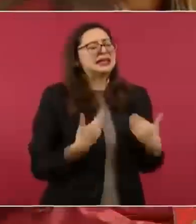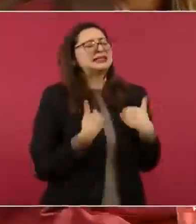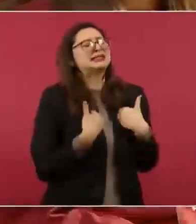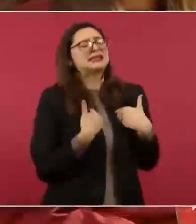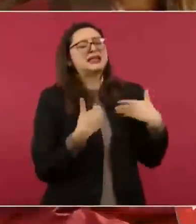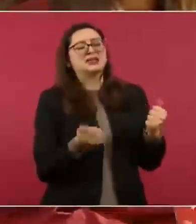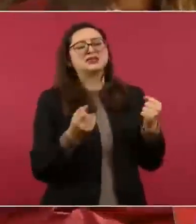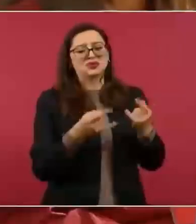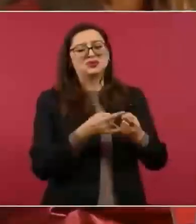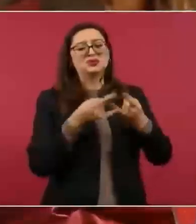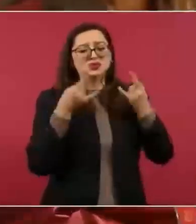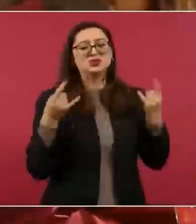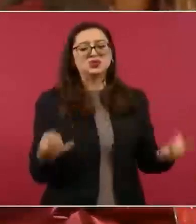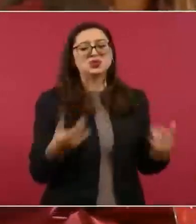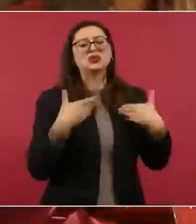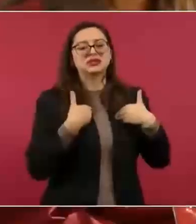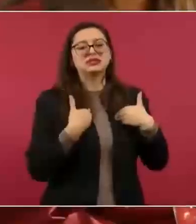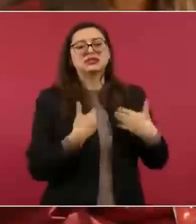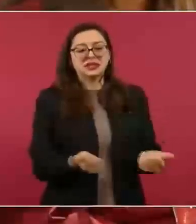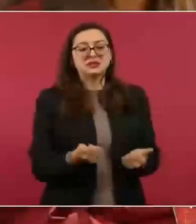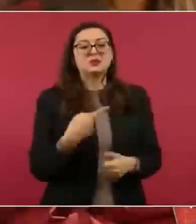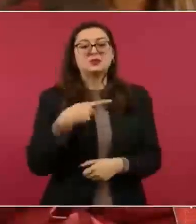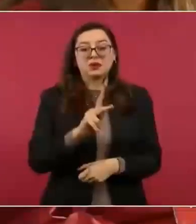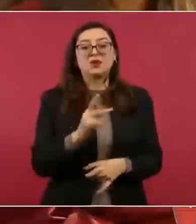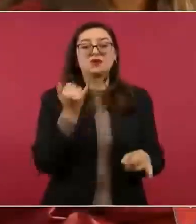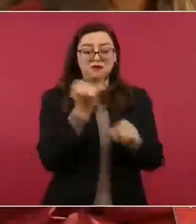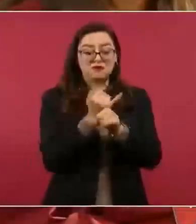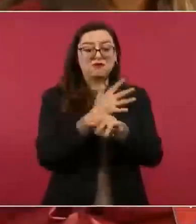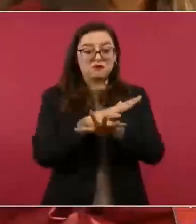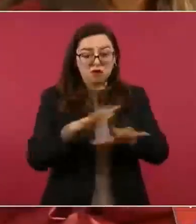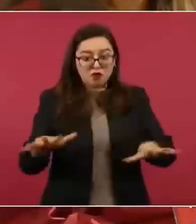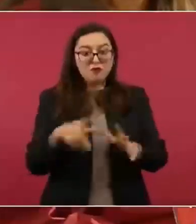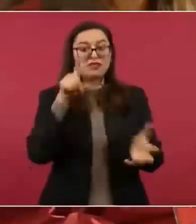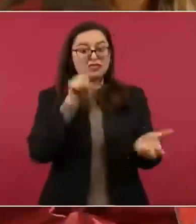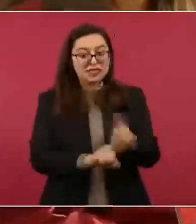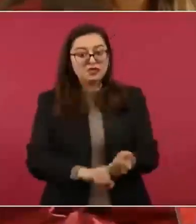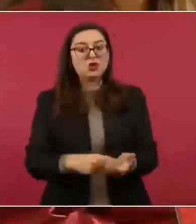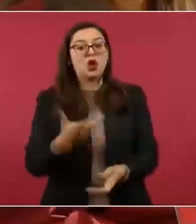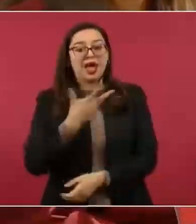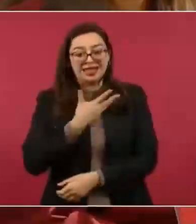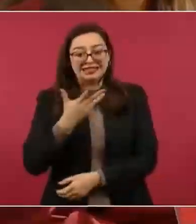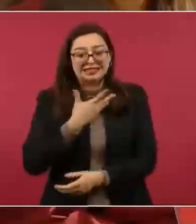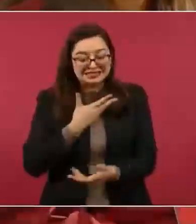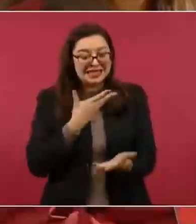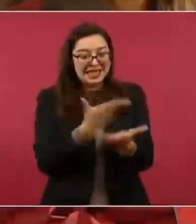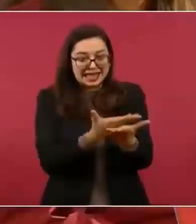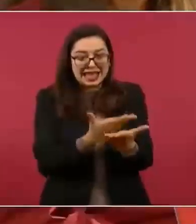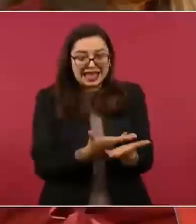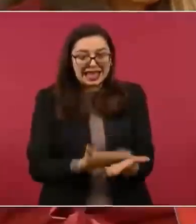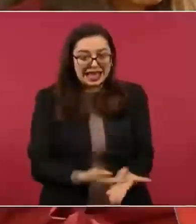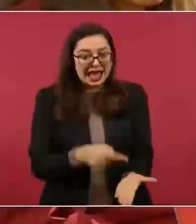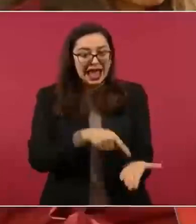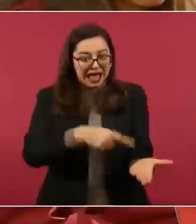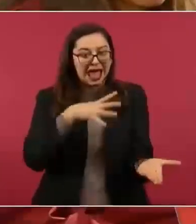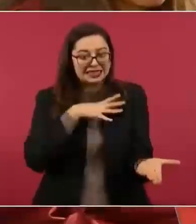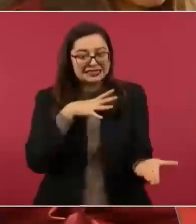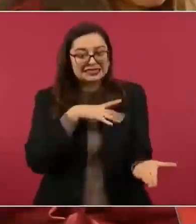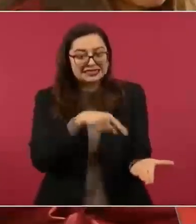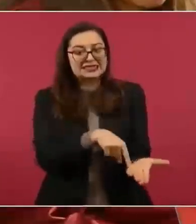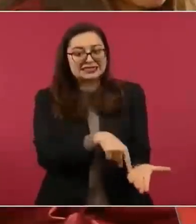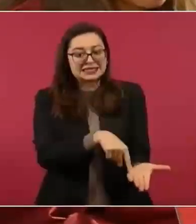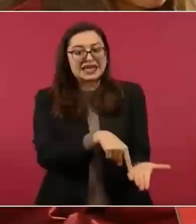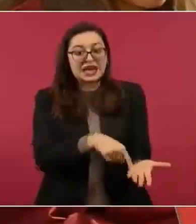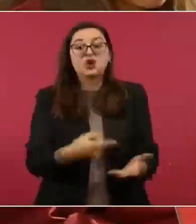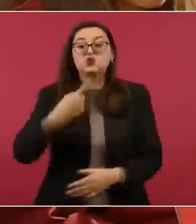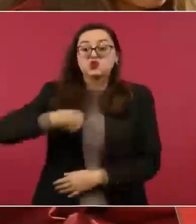cuentas, los informes ahí están. Los informes de transparencia ahí están. Porque